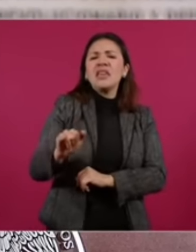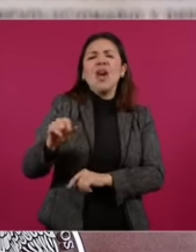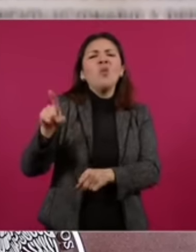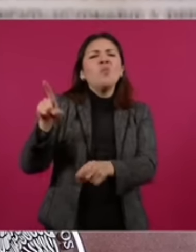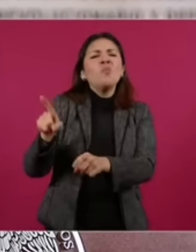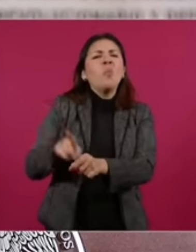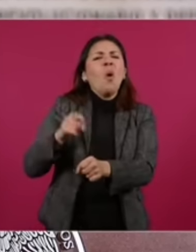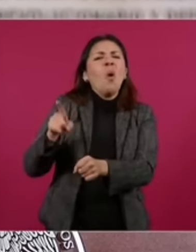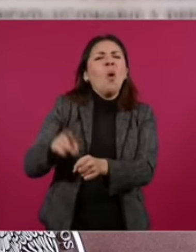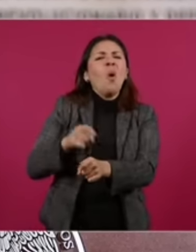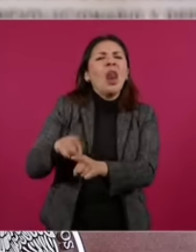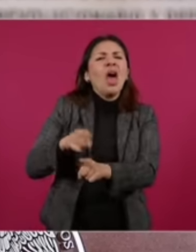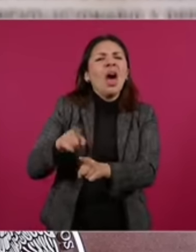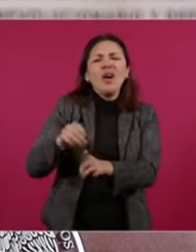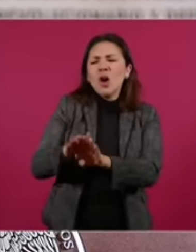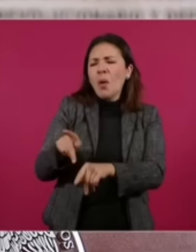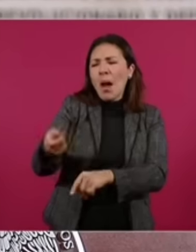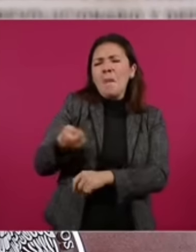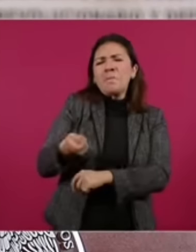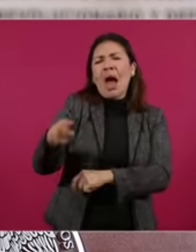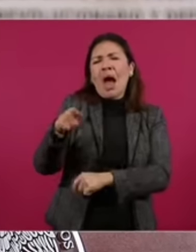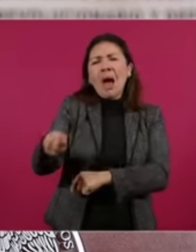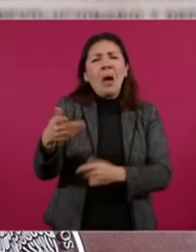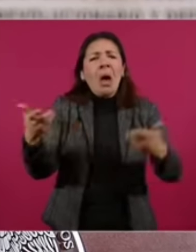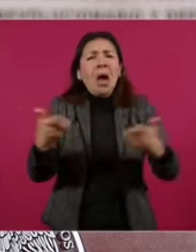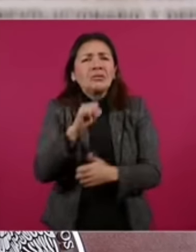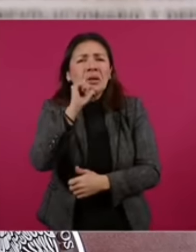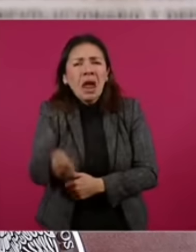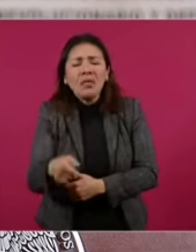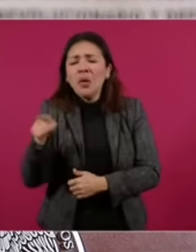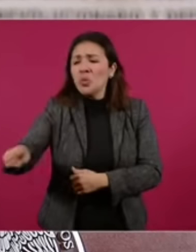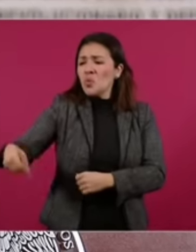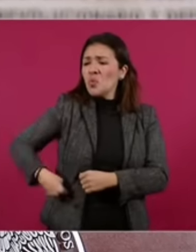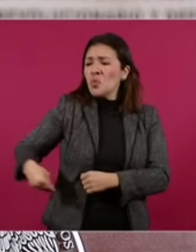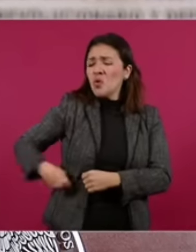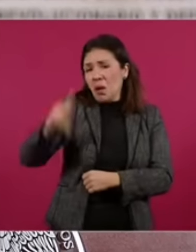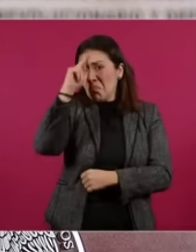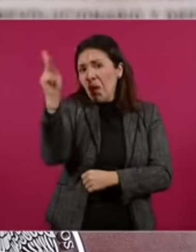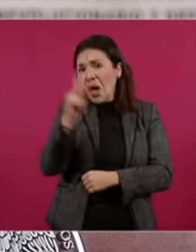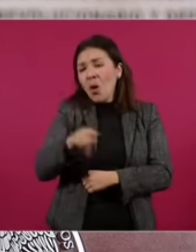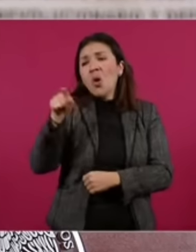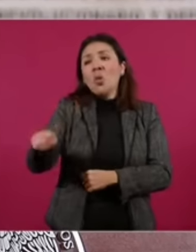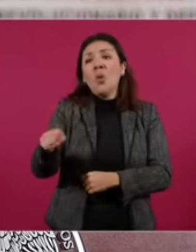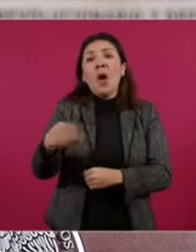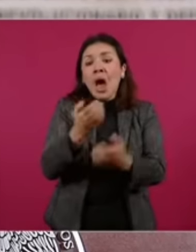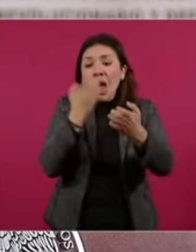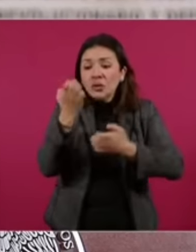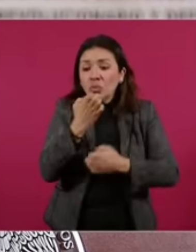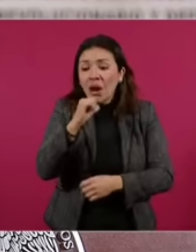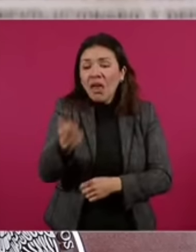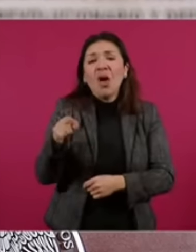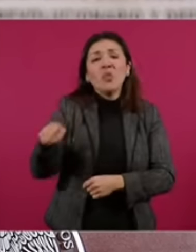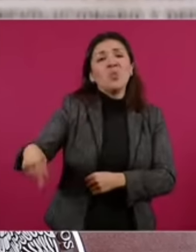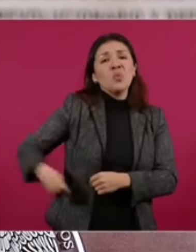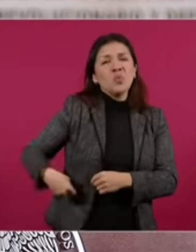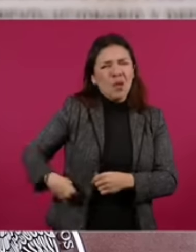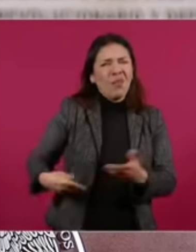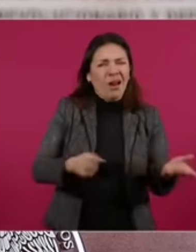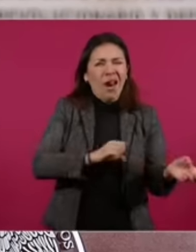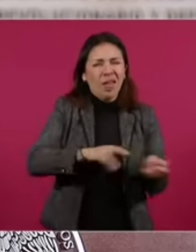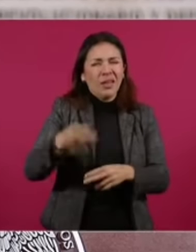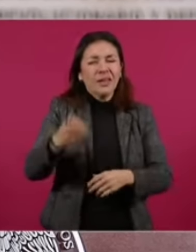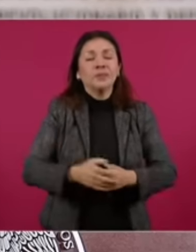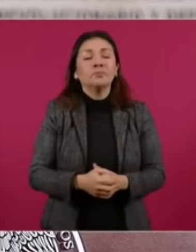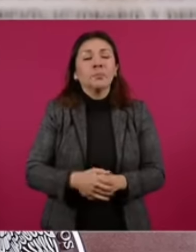burlándose y caricaturizándolos, culpándolos del abandono en el que se encontraban. En 30 años,